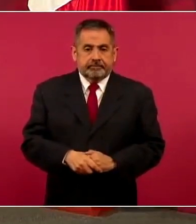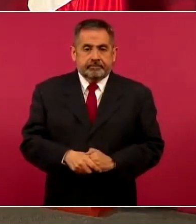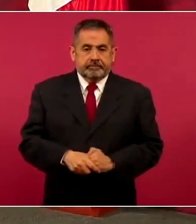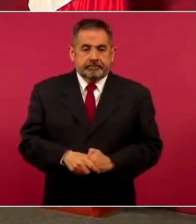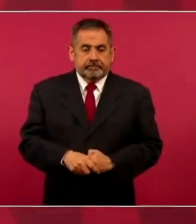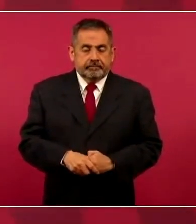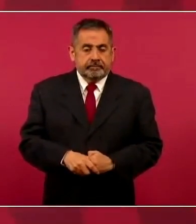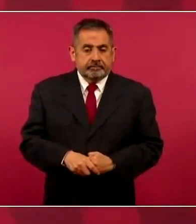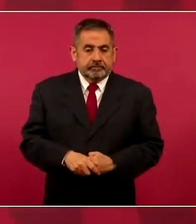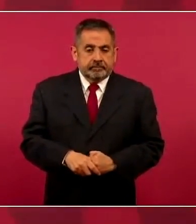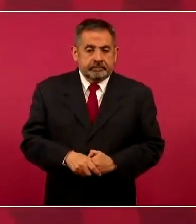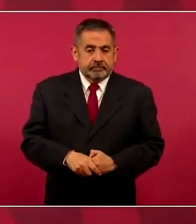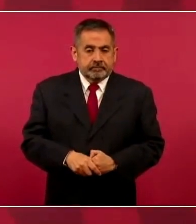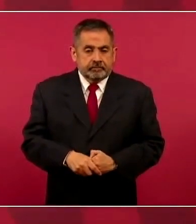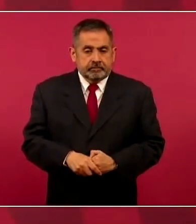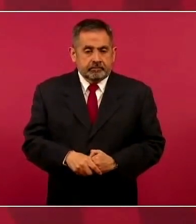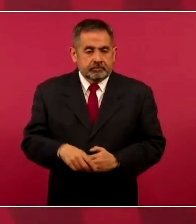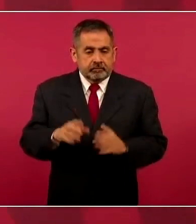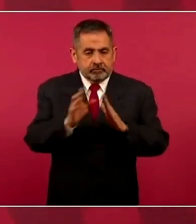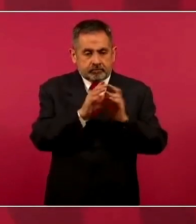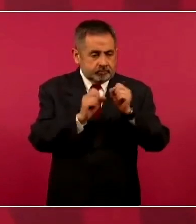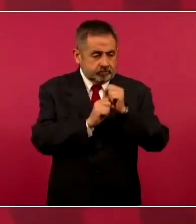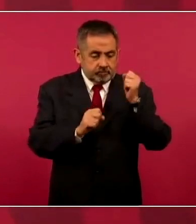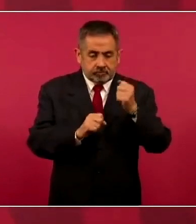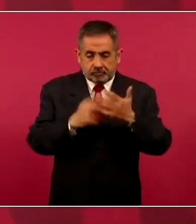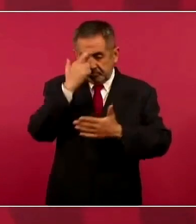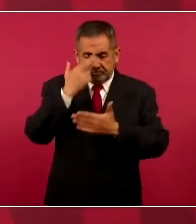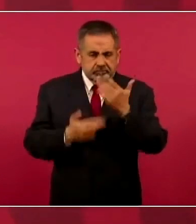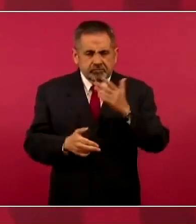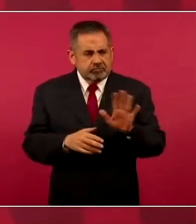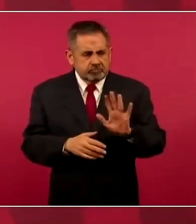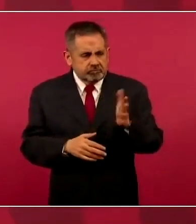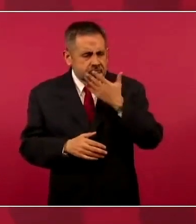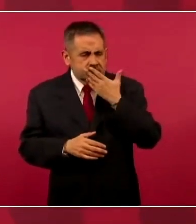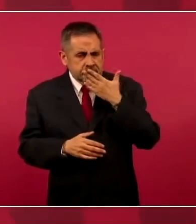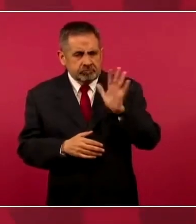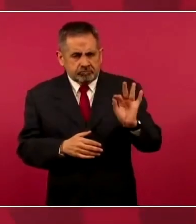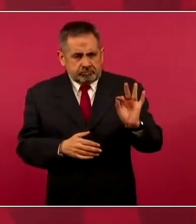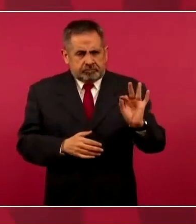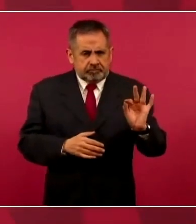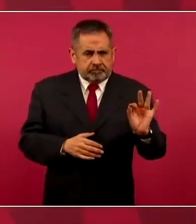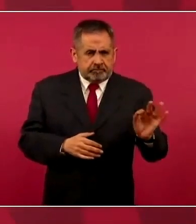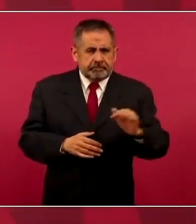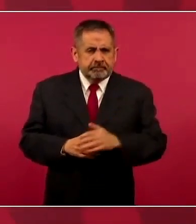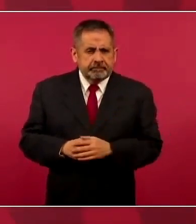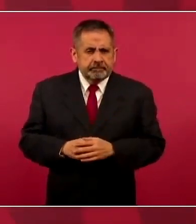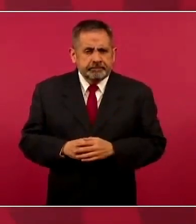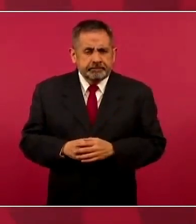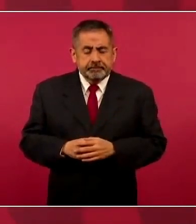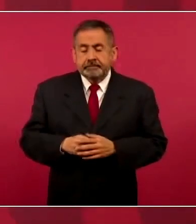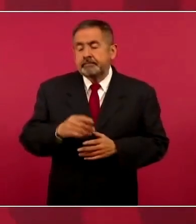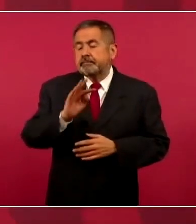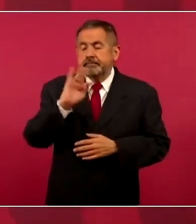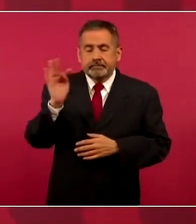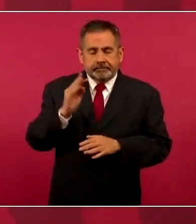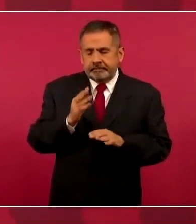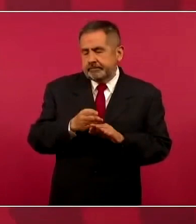No se viola la Constitución porque además es muy probable